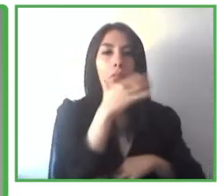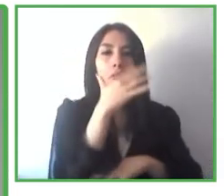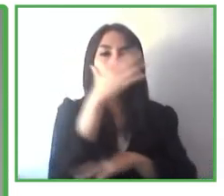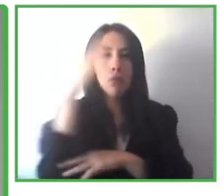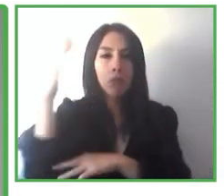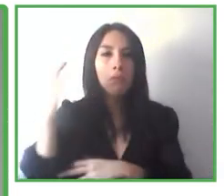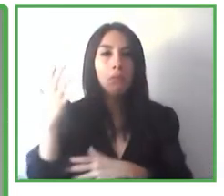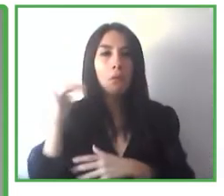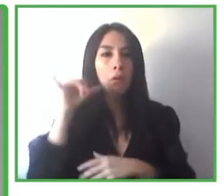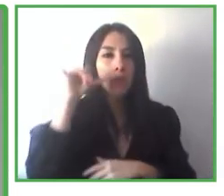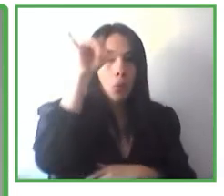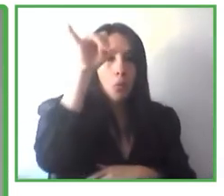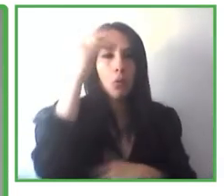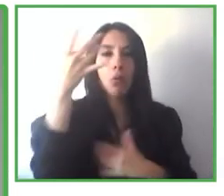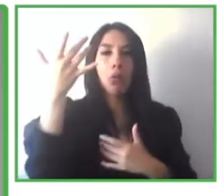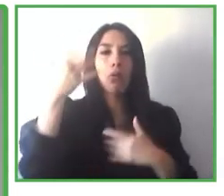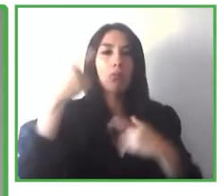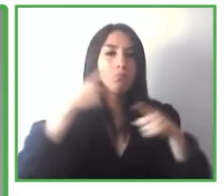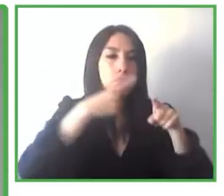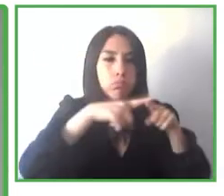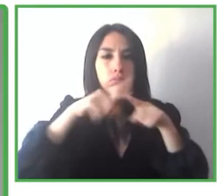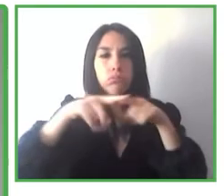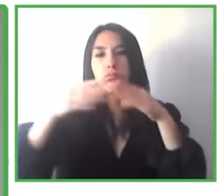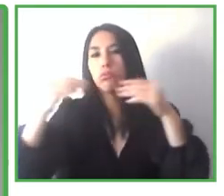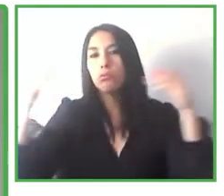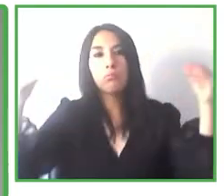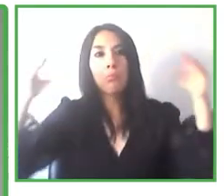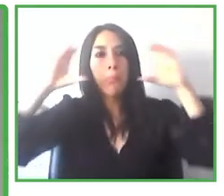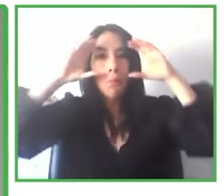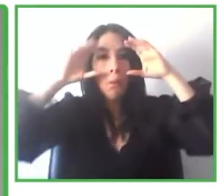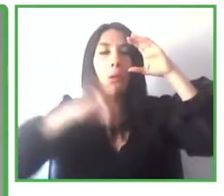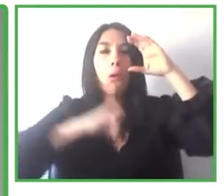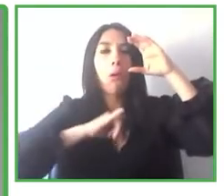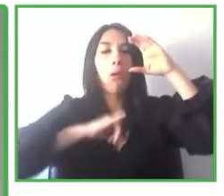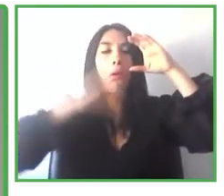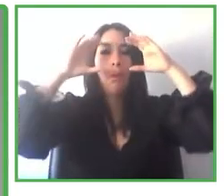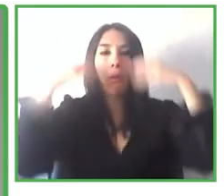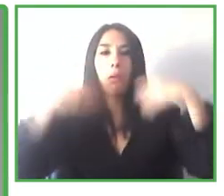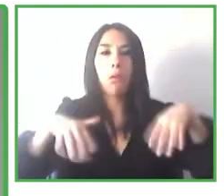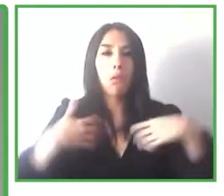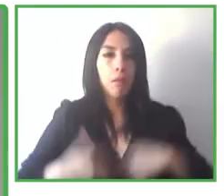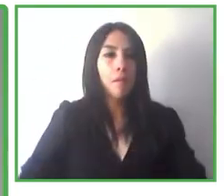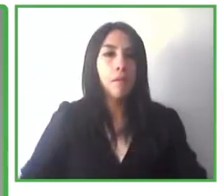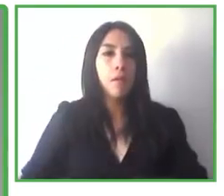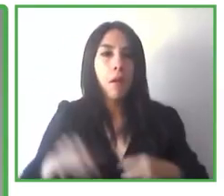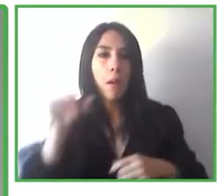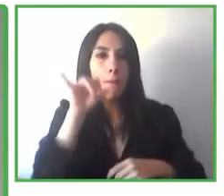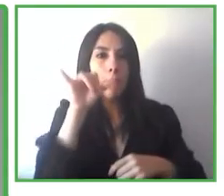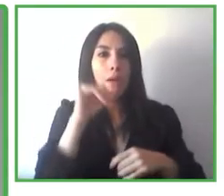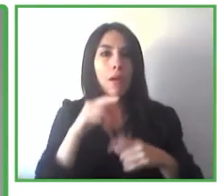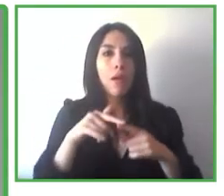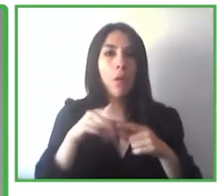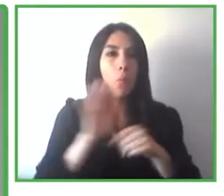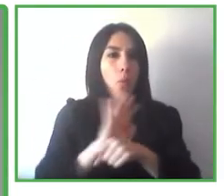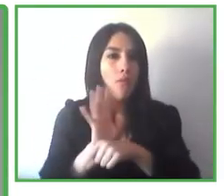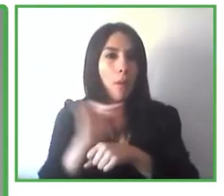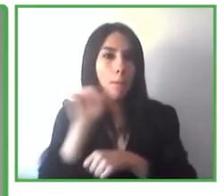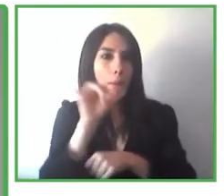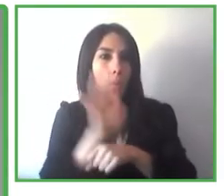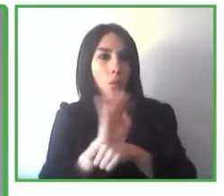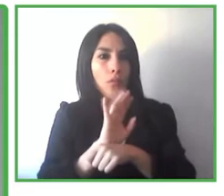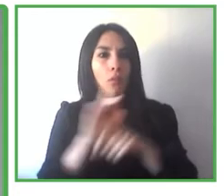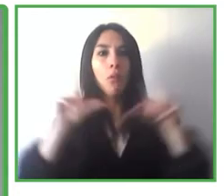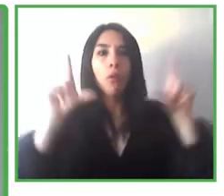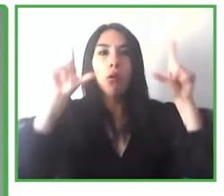serían imposibles a lo mejor en un ámbito real. Pero eso está unido también, bajo realidad extendida, a la realidad aumentada, que es, digamos, como en